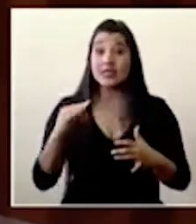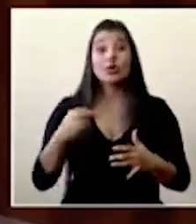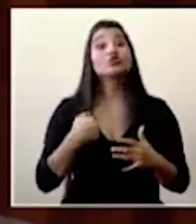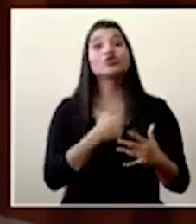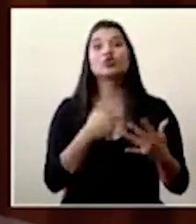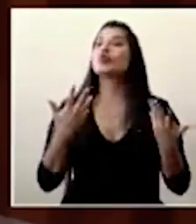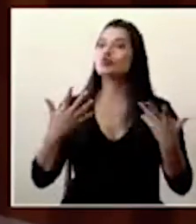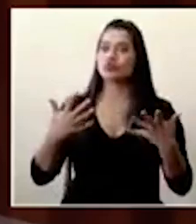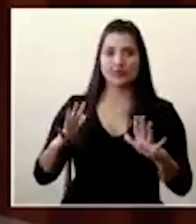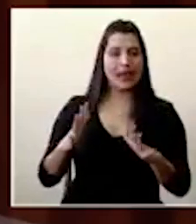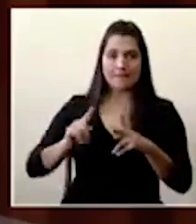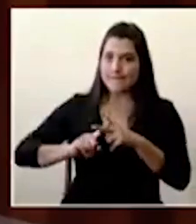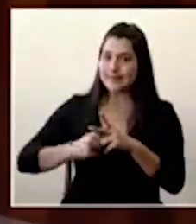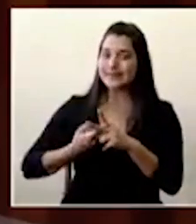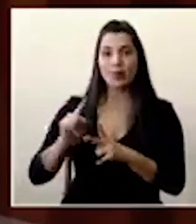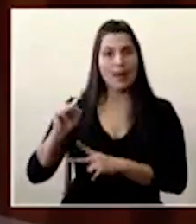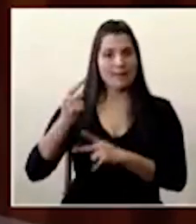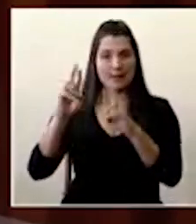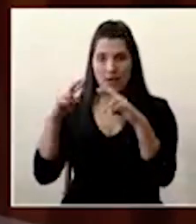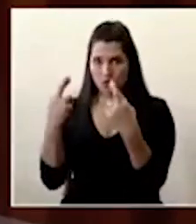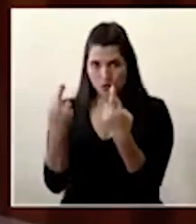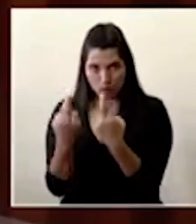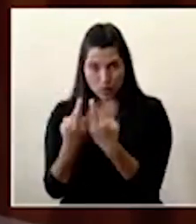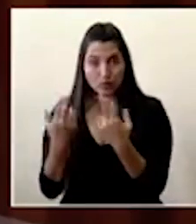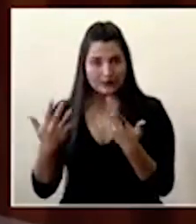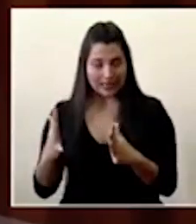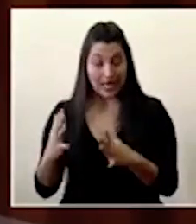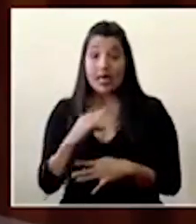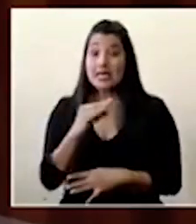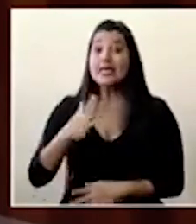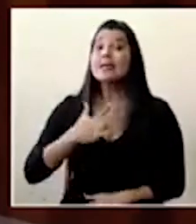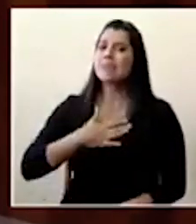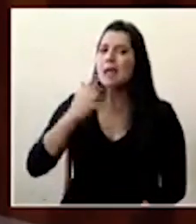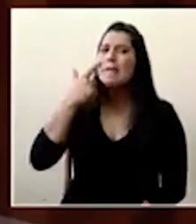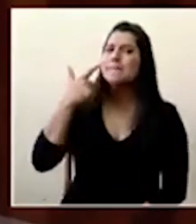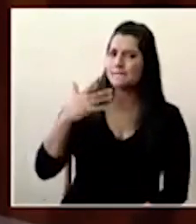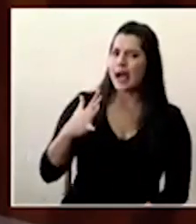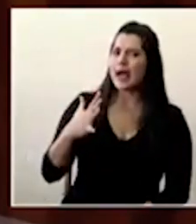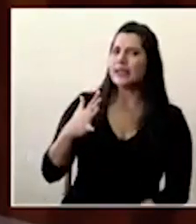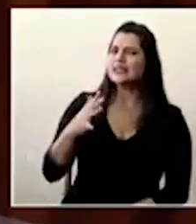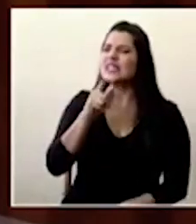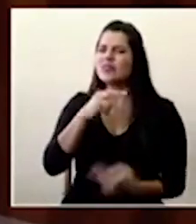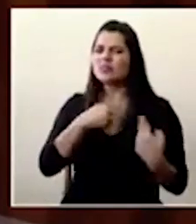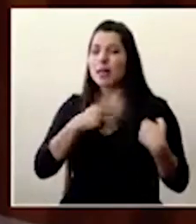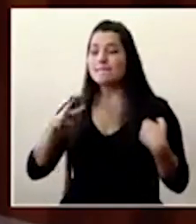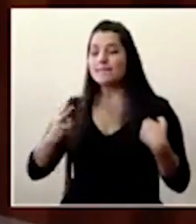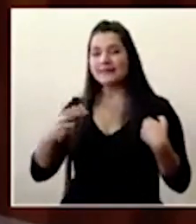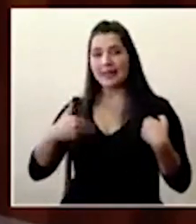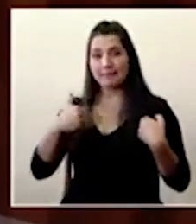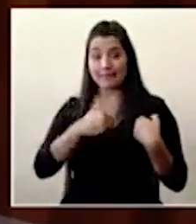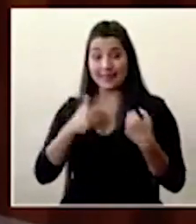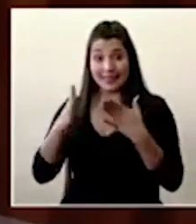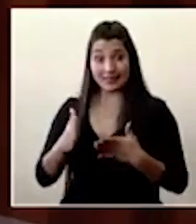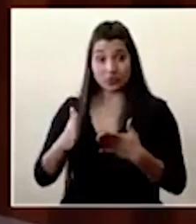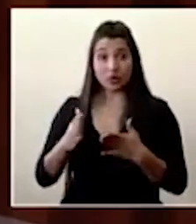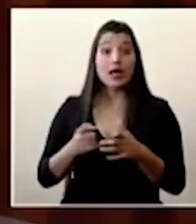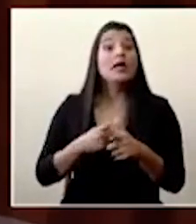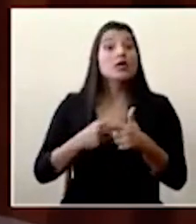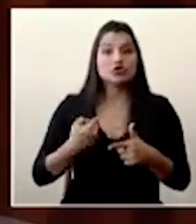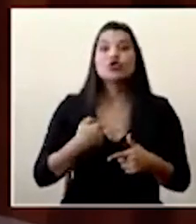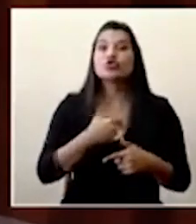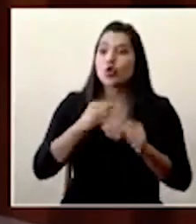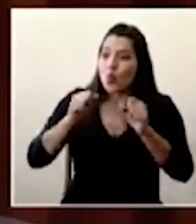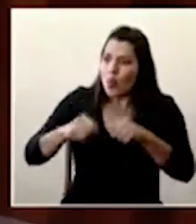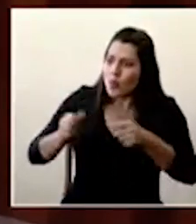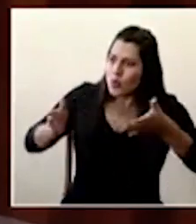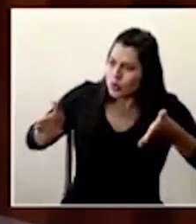instalamos esta sesión, la primera sesión y me parece a mí que se me está manejando desde el Vice Ministerio entonces podemos impulsar y conocer